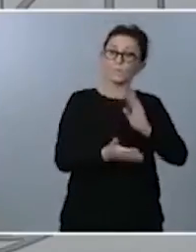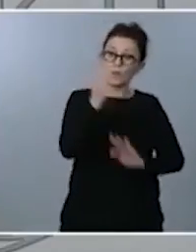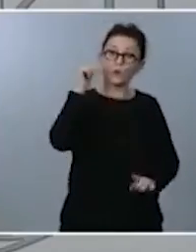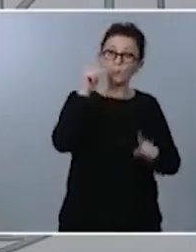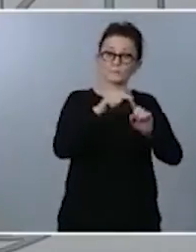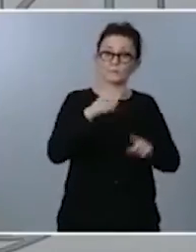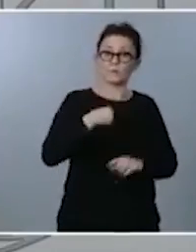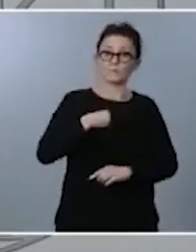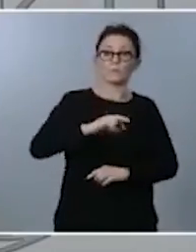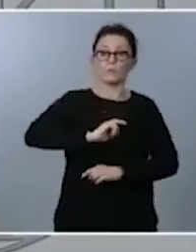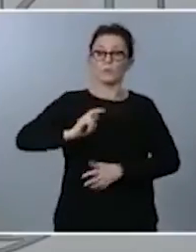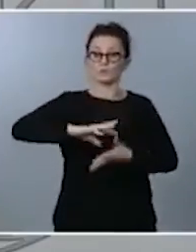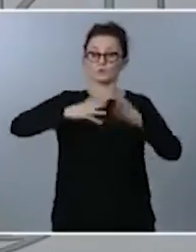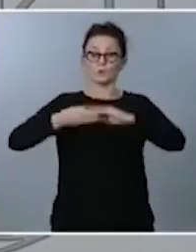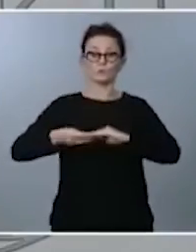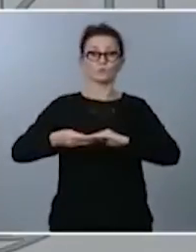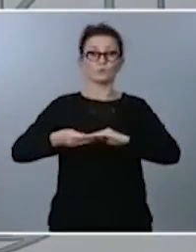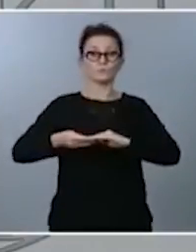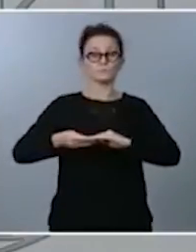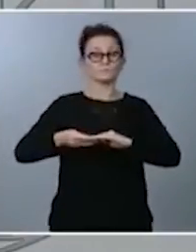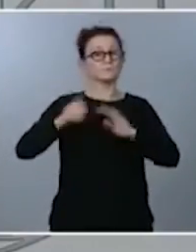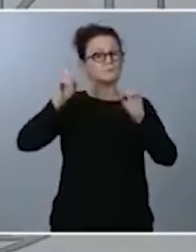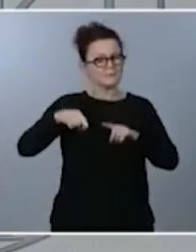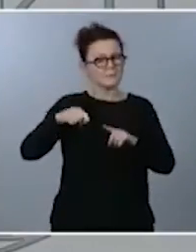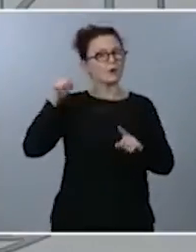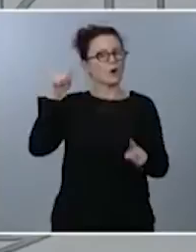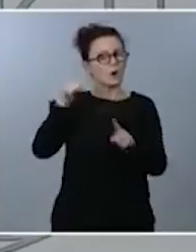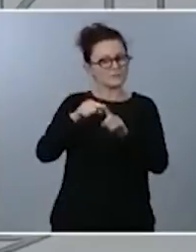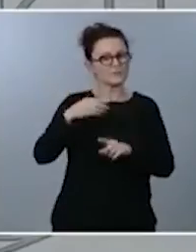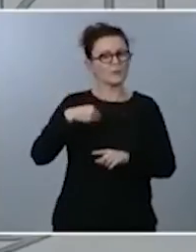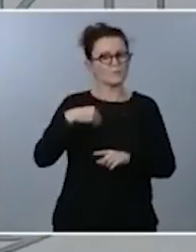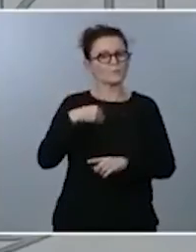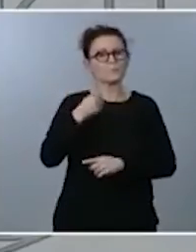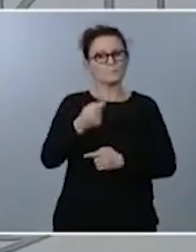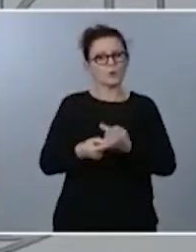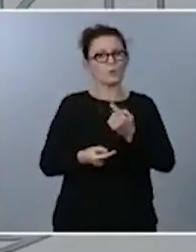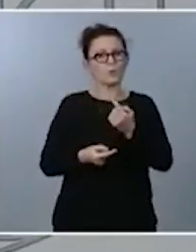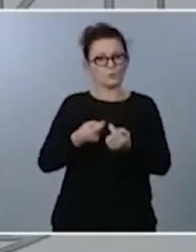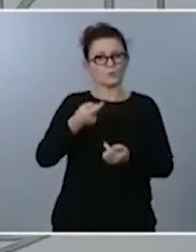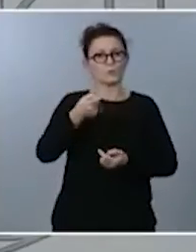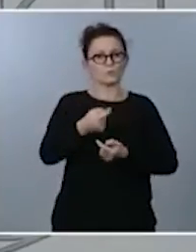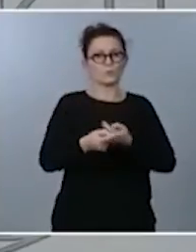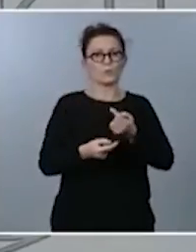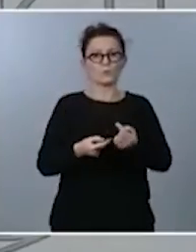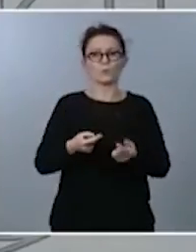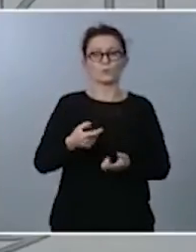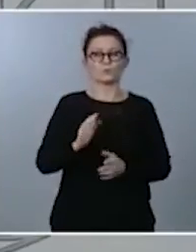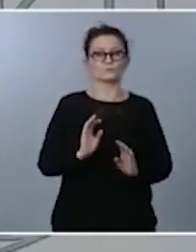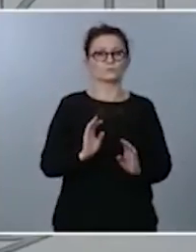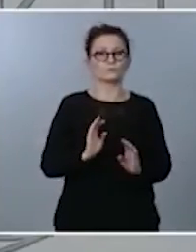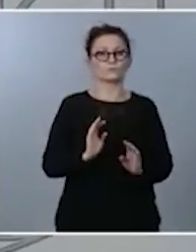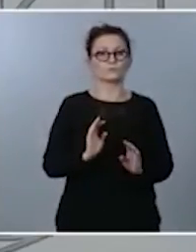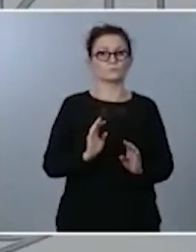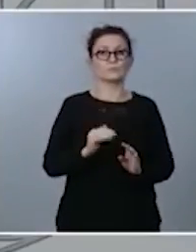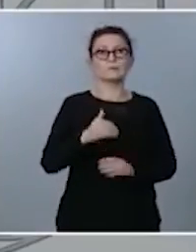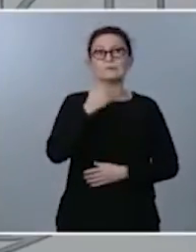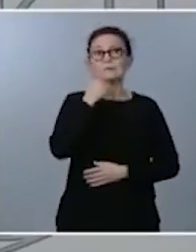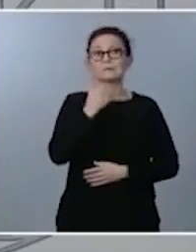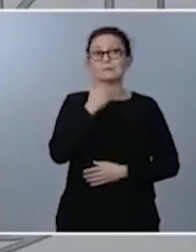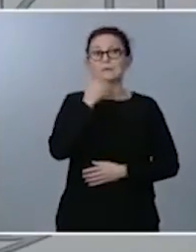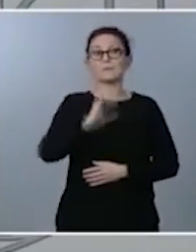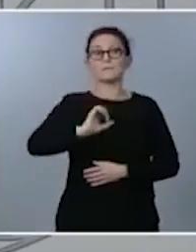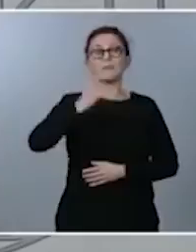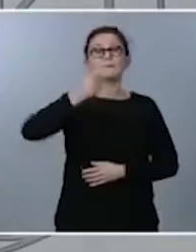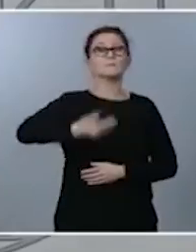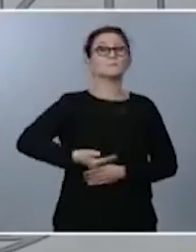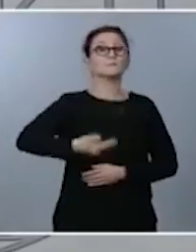incorporado van en esa dirección pero iremos dando el plazo correspondiente probablemente el más importante el fundamental es